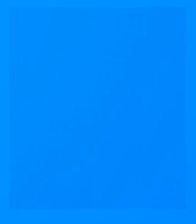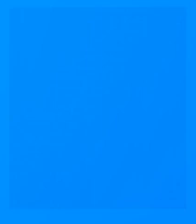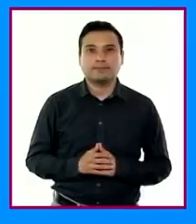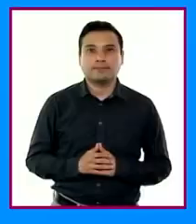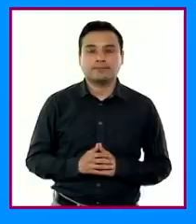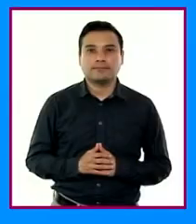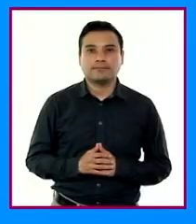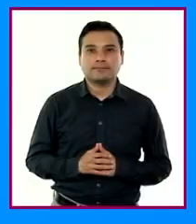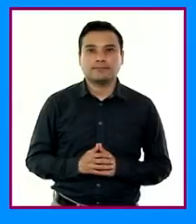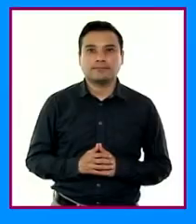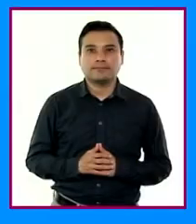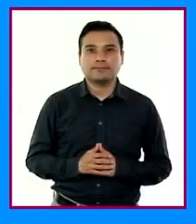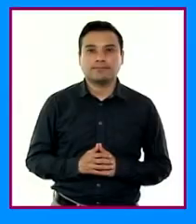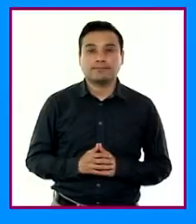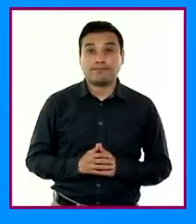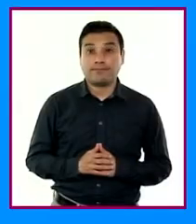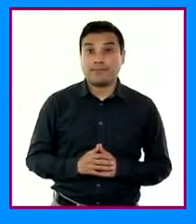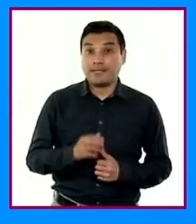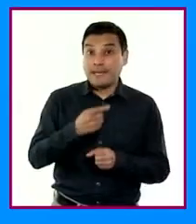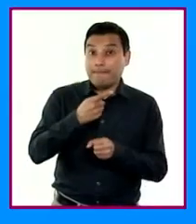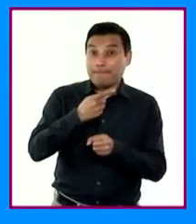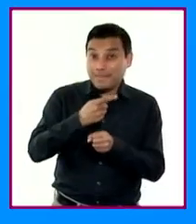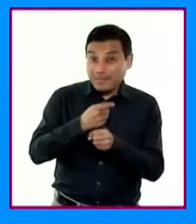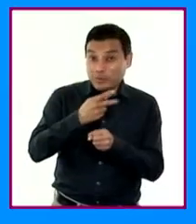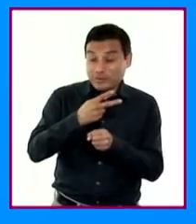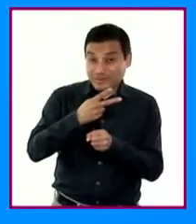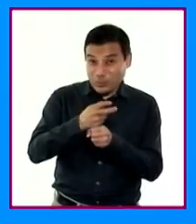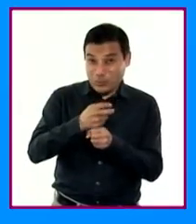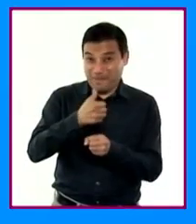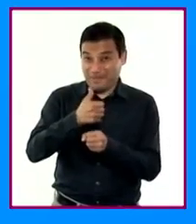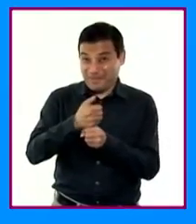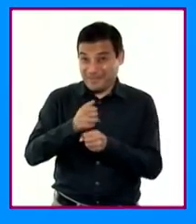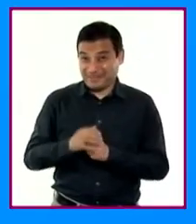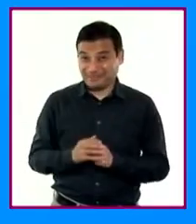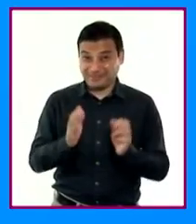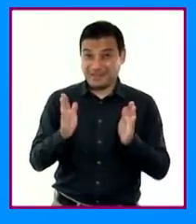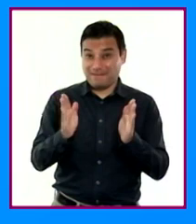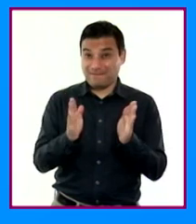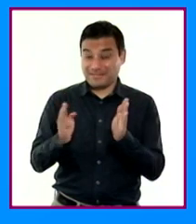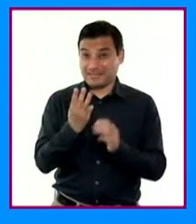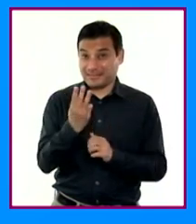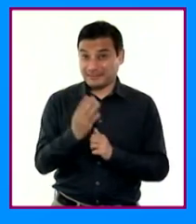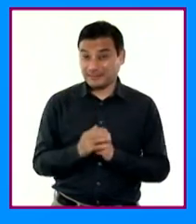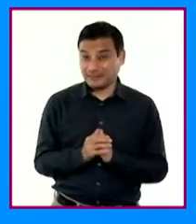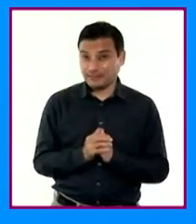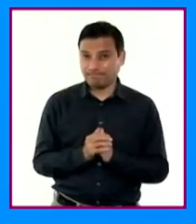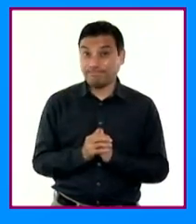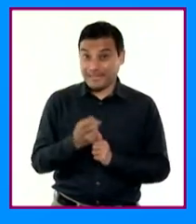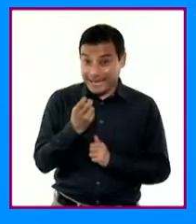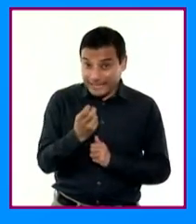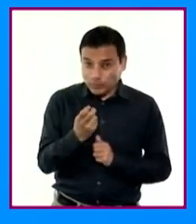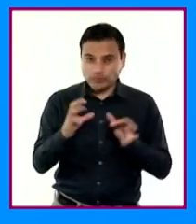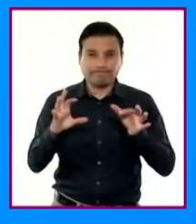Los dos primeros grados de educación primaria que conforman la fase 3 son el puente con el nivel preescolar y